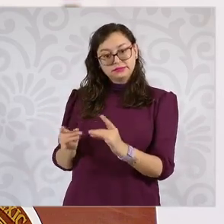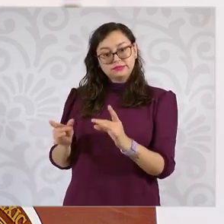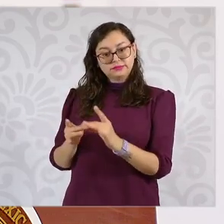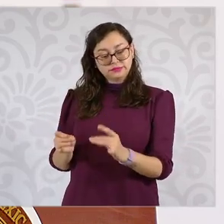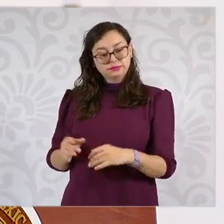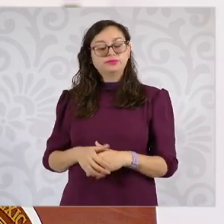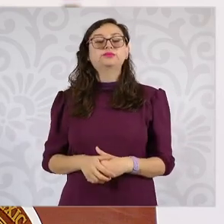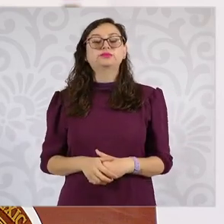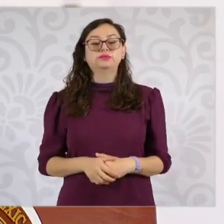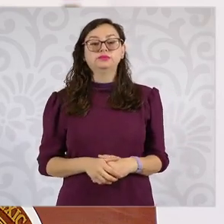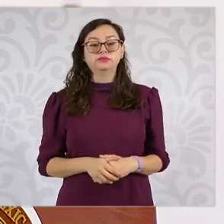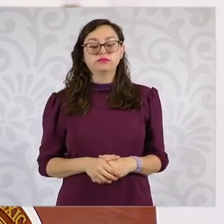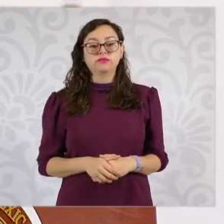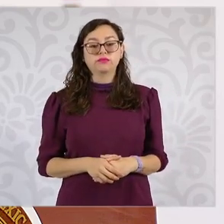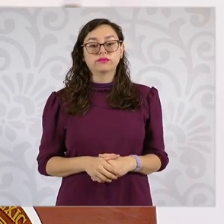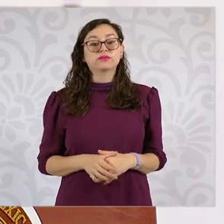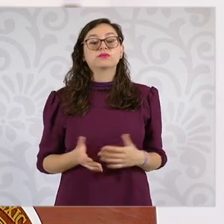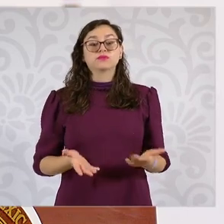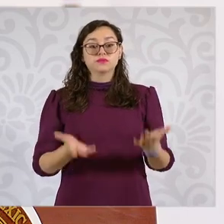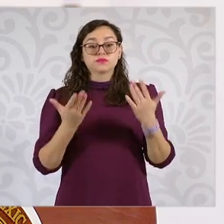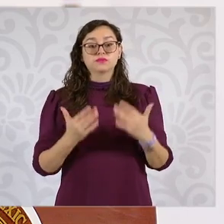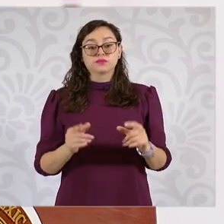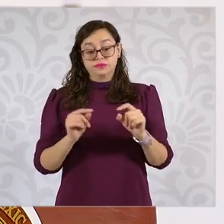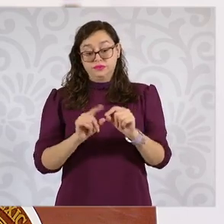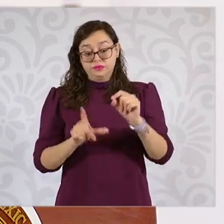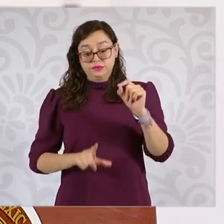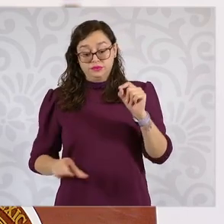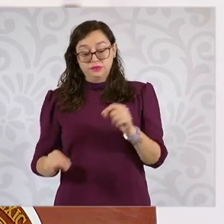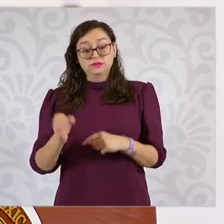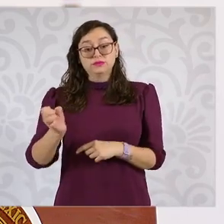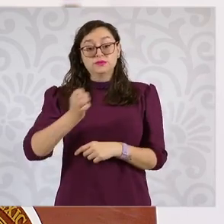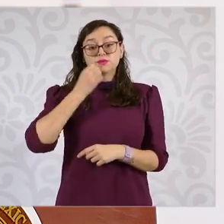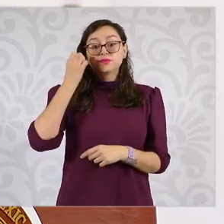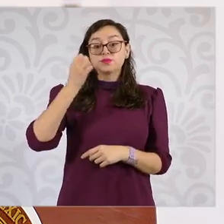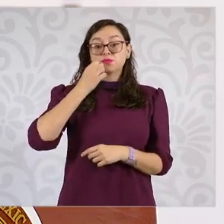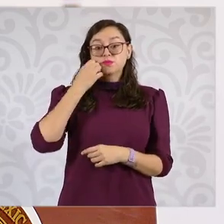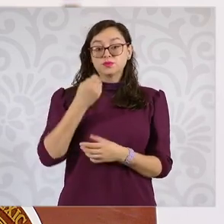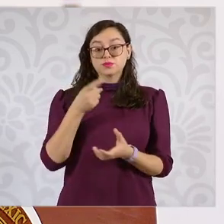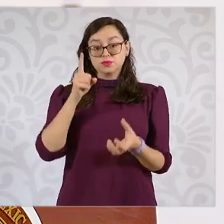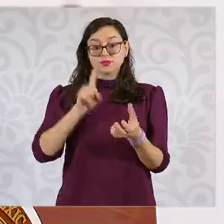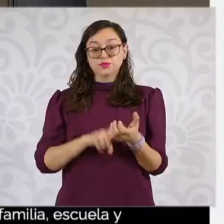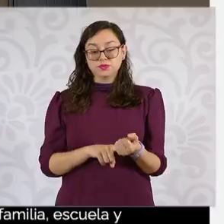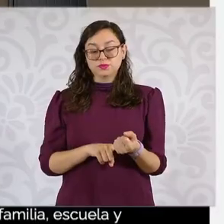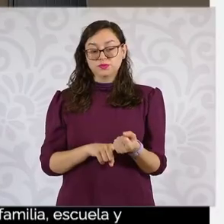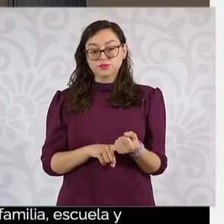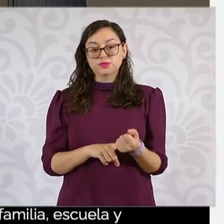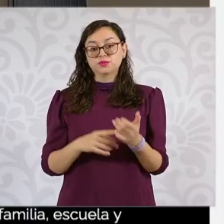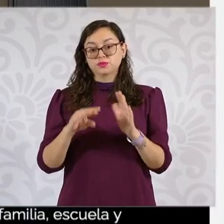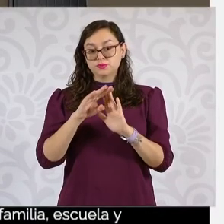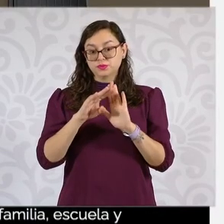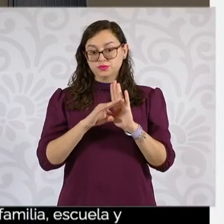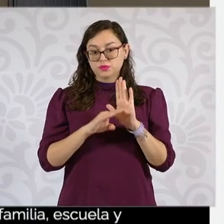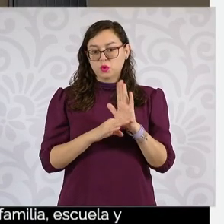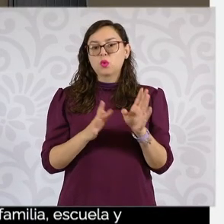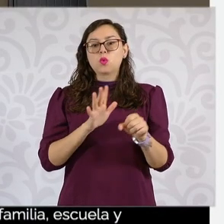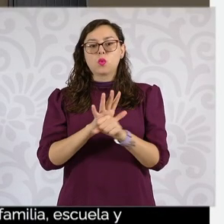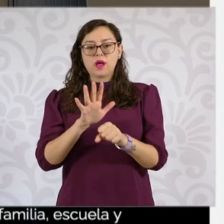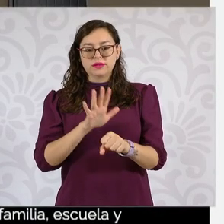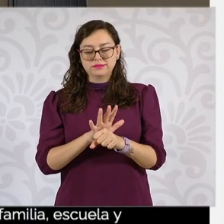tenemos dentro de la escuela mexicana uno de los ejes articuladores, es el de la vida